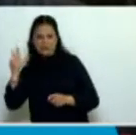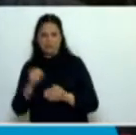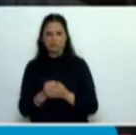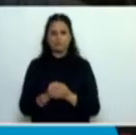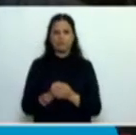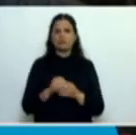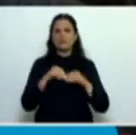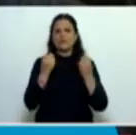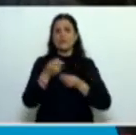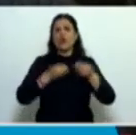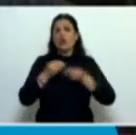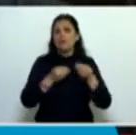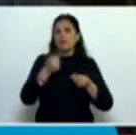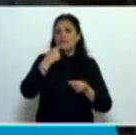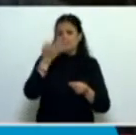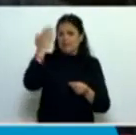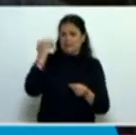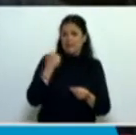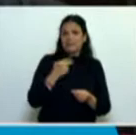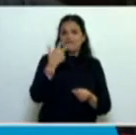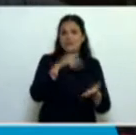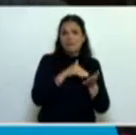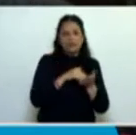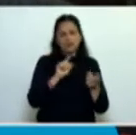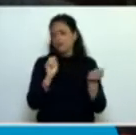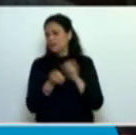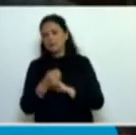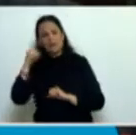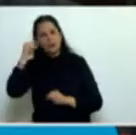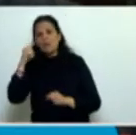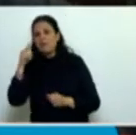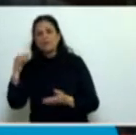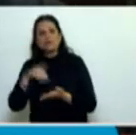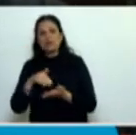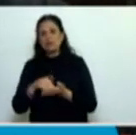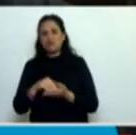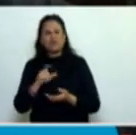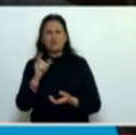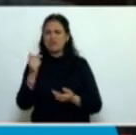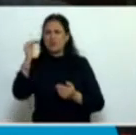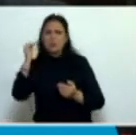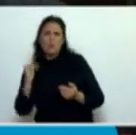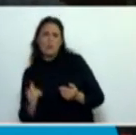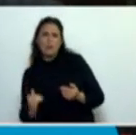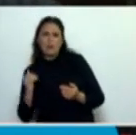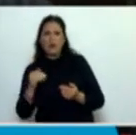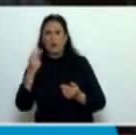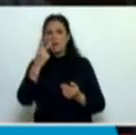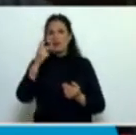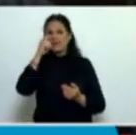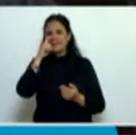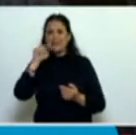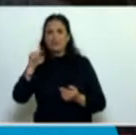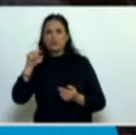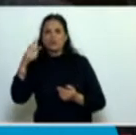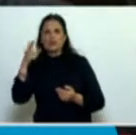saldo comercial se estimó en 13.000 millones, terminó siendo 9.000 millones, es decir, con una disminución del 27